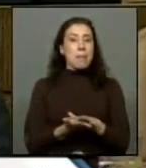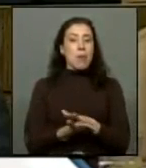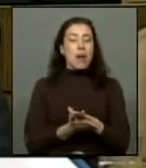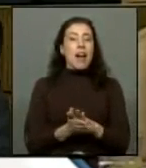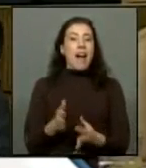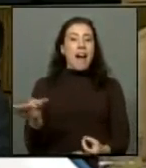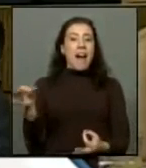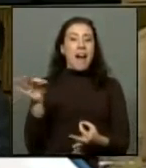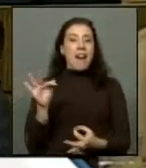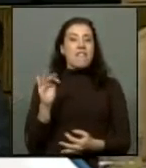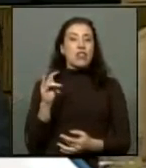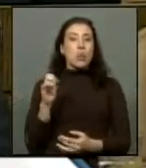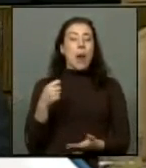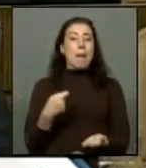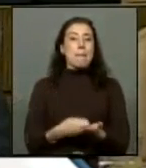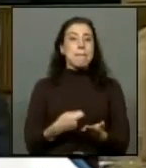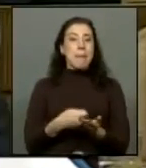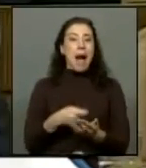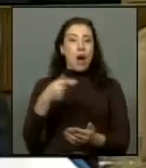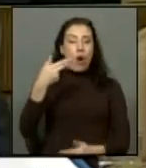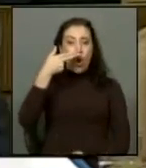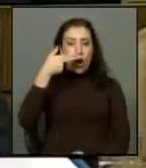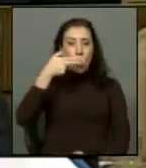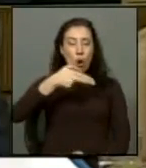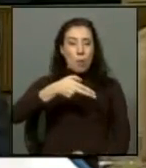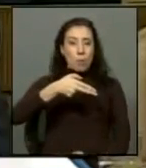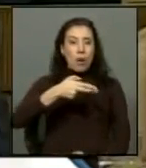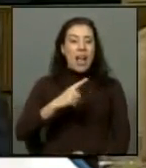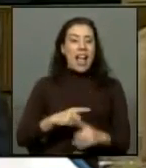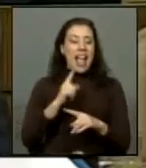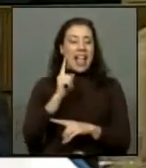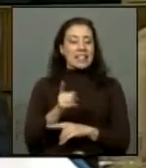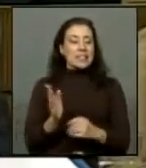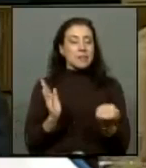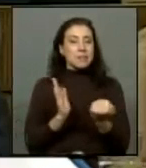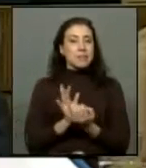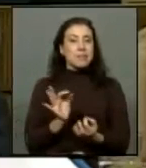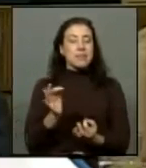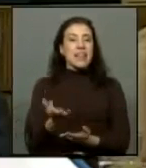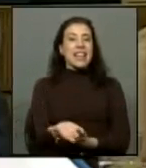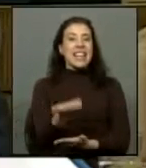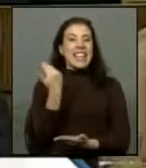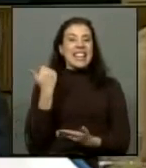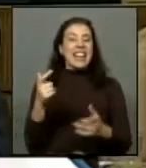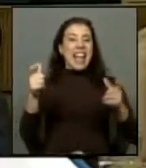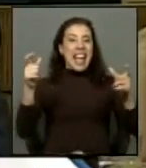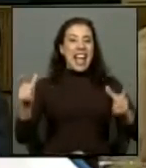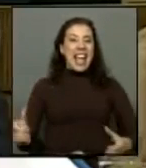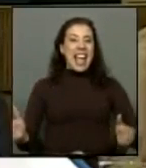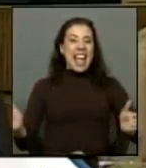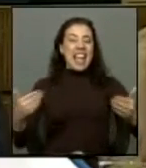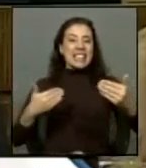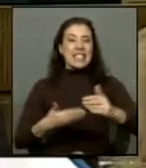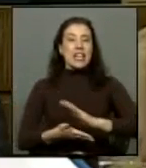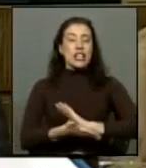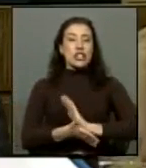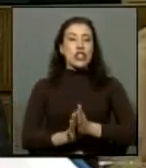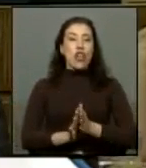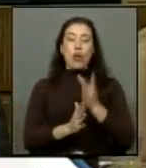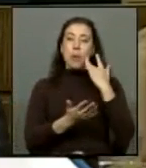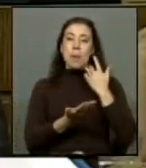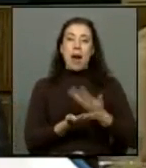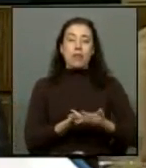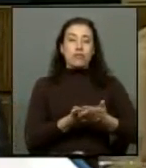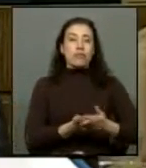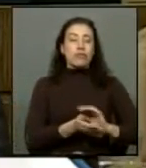factura por el pago de ese combustible. Que exija y certifique el retiro del estanque y todas las redes para alimentarlo